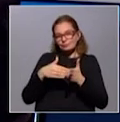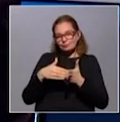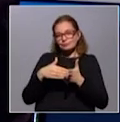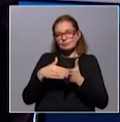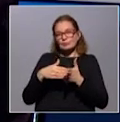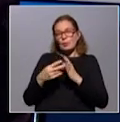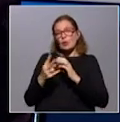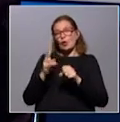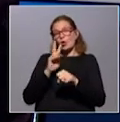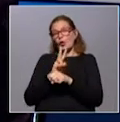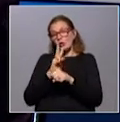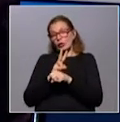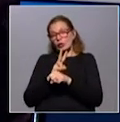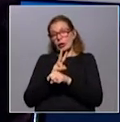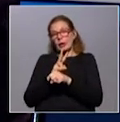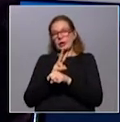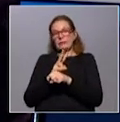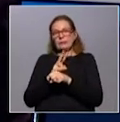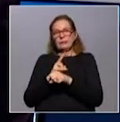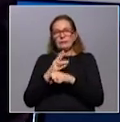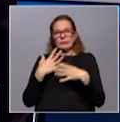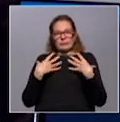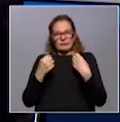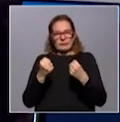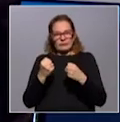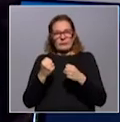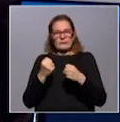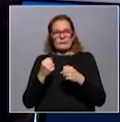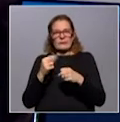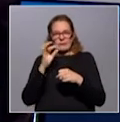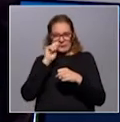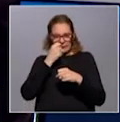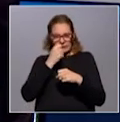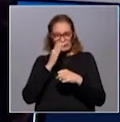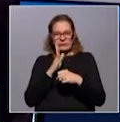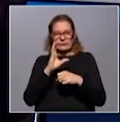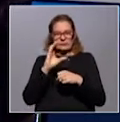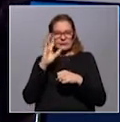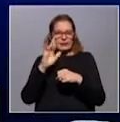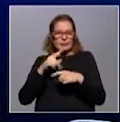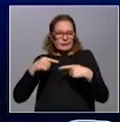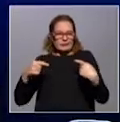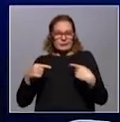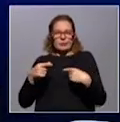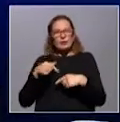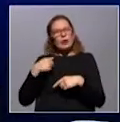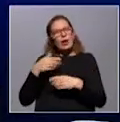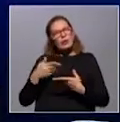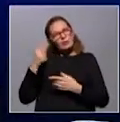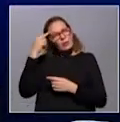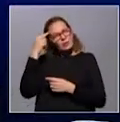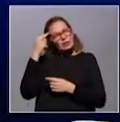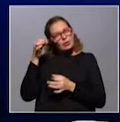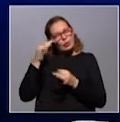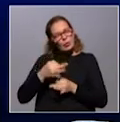controles sanitarios necesarios, la aplicación intensiva de los test de PCR, etc. Claro. Ahora, yo estaba pensando, porque hoy justo lo